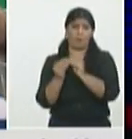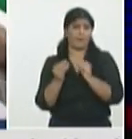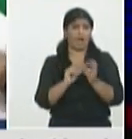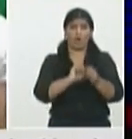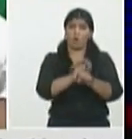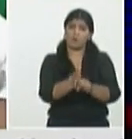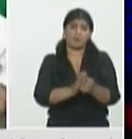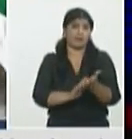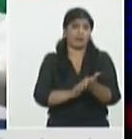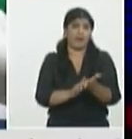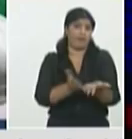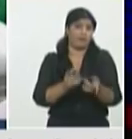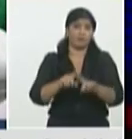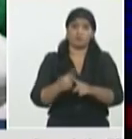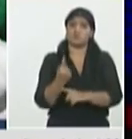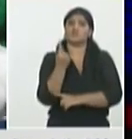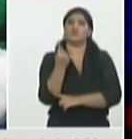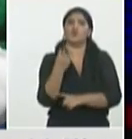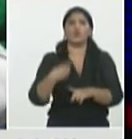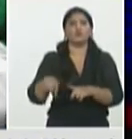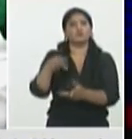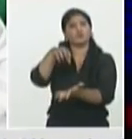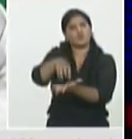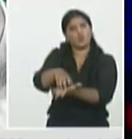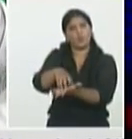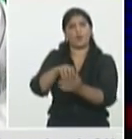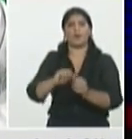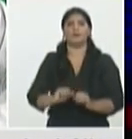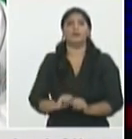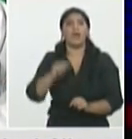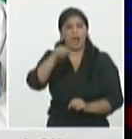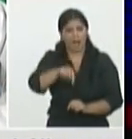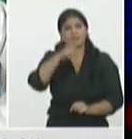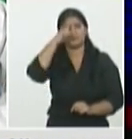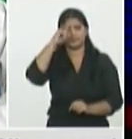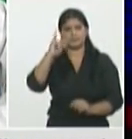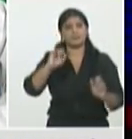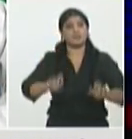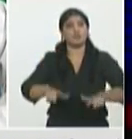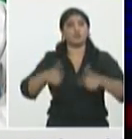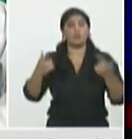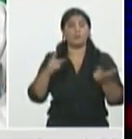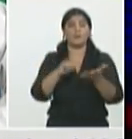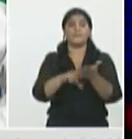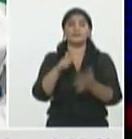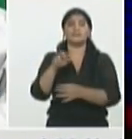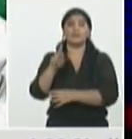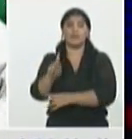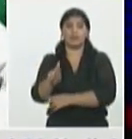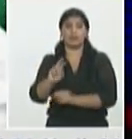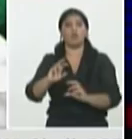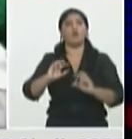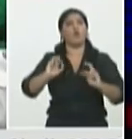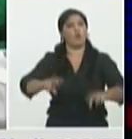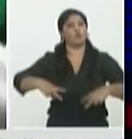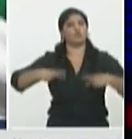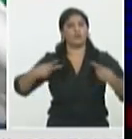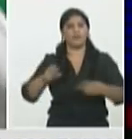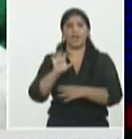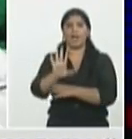del aislamiento del PCR al quinto día y no se da